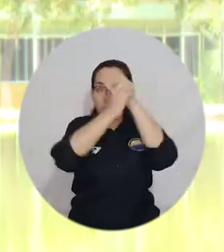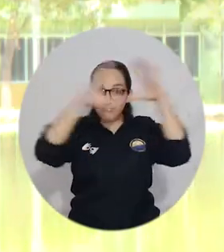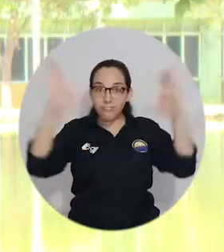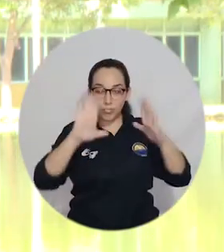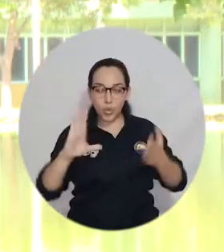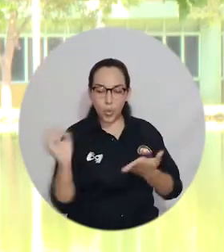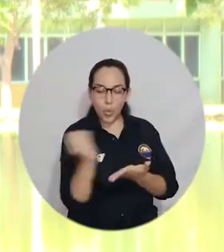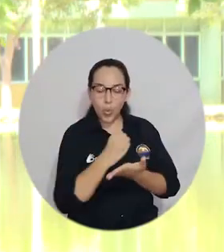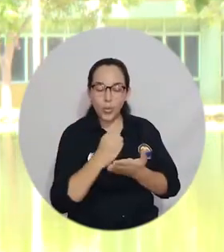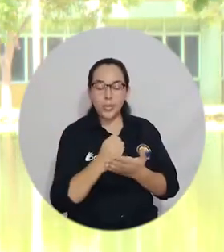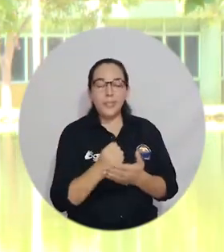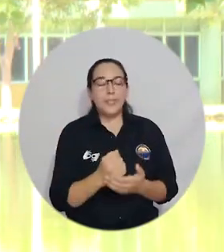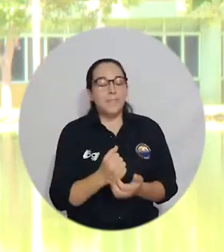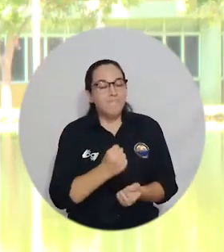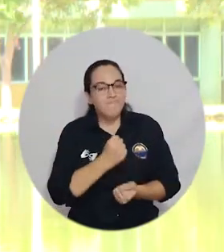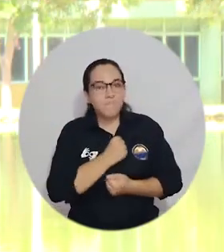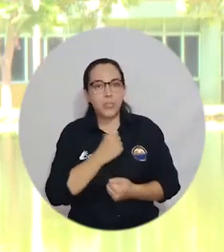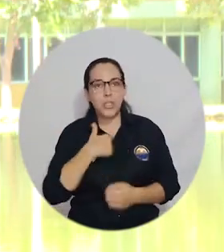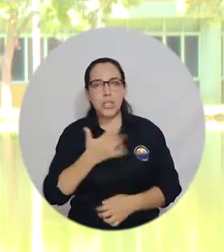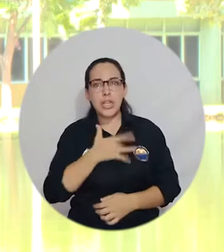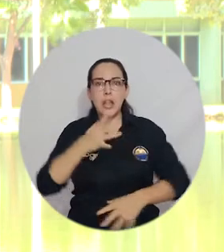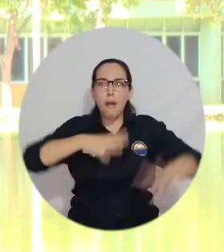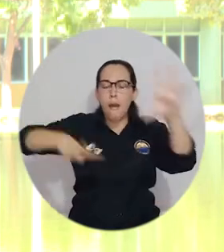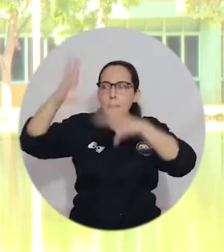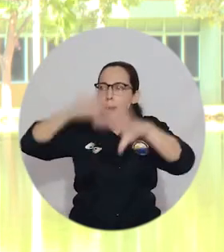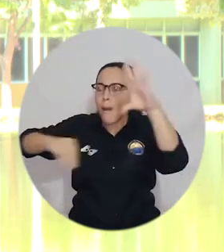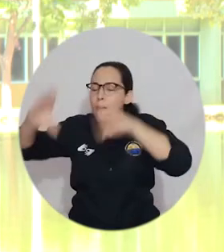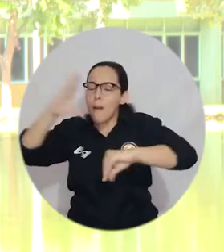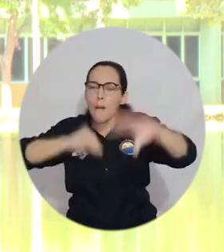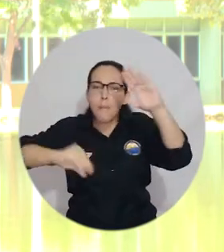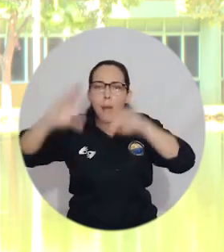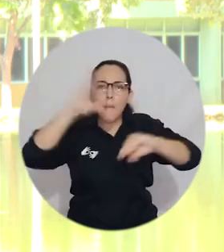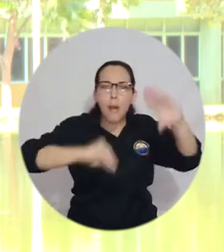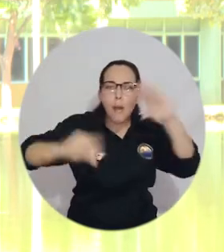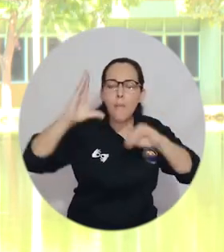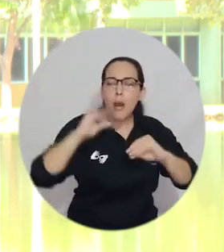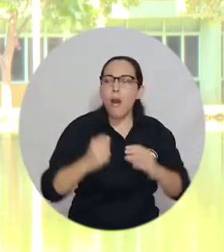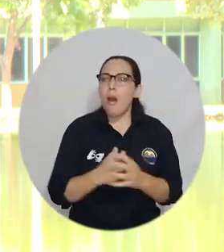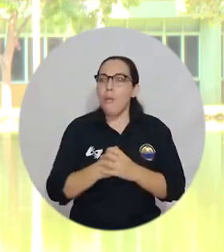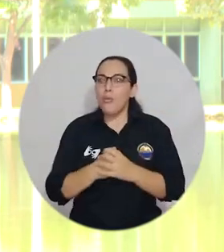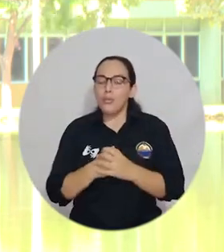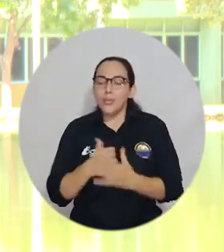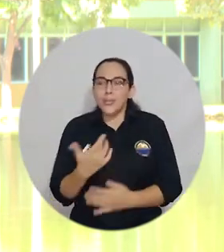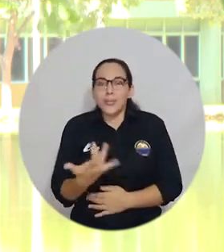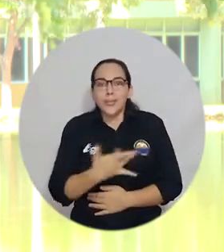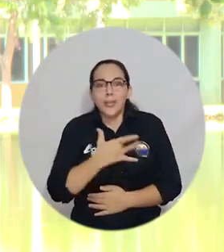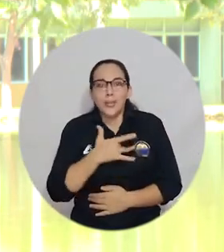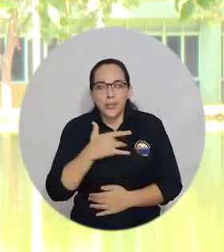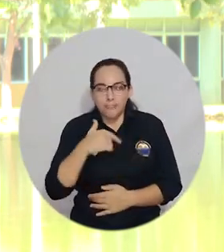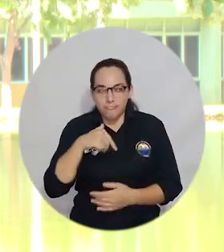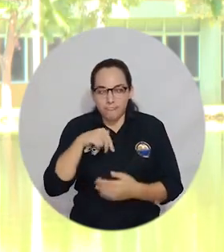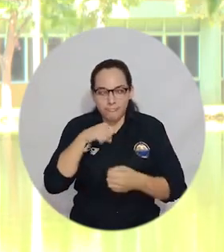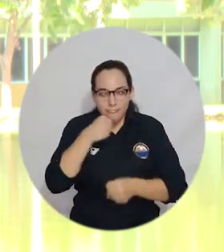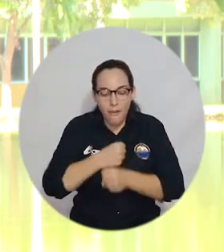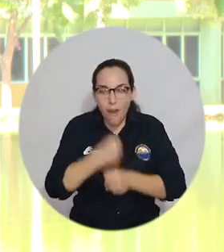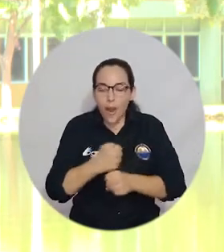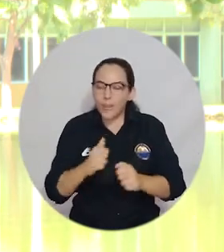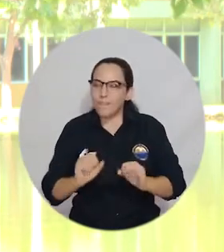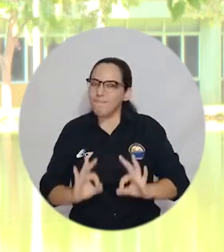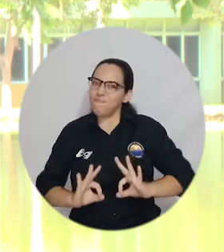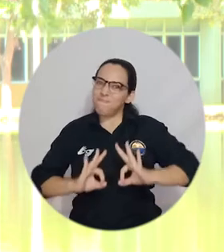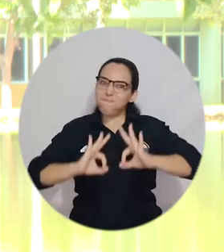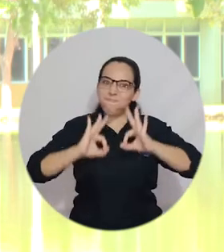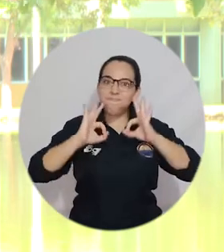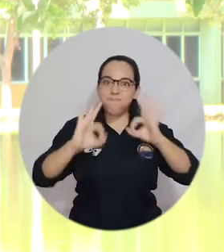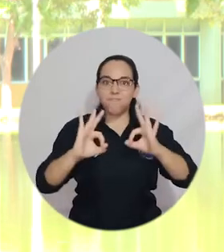sueños y me siento feliz porque siento que estoy aprendiendo más y más y que yo en algún momento puedo hacer un trabajo muy bueno